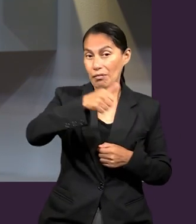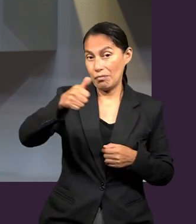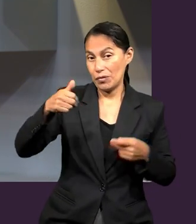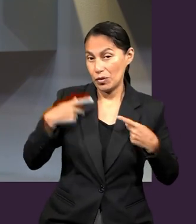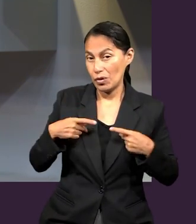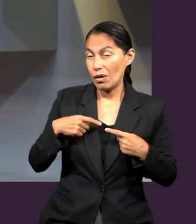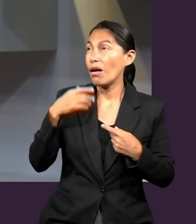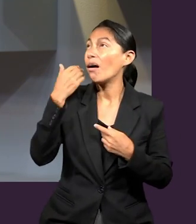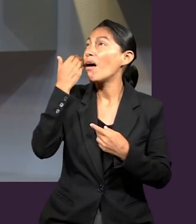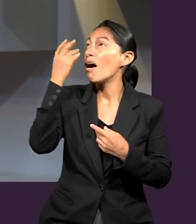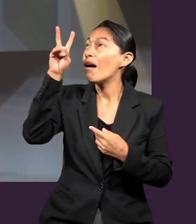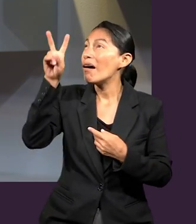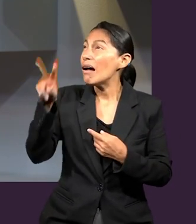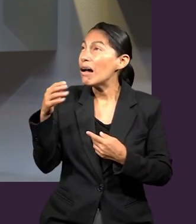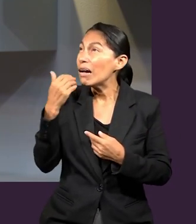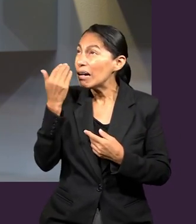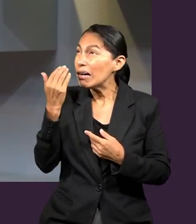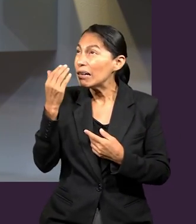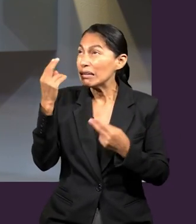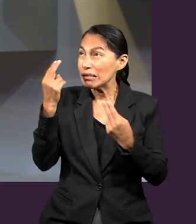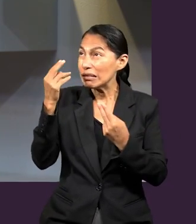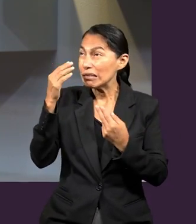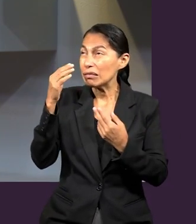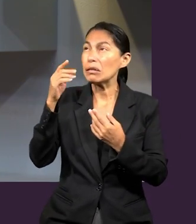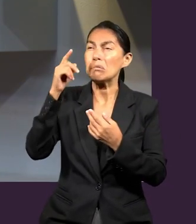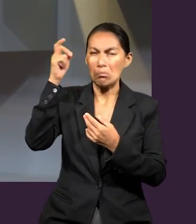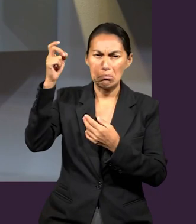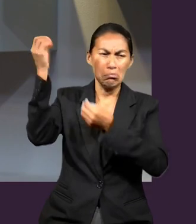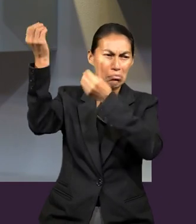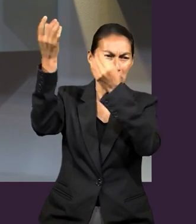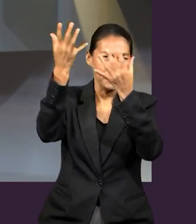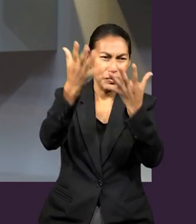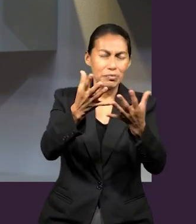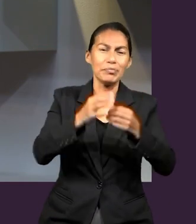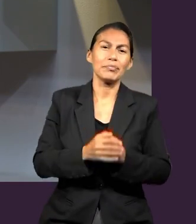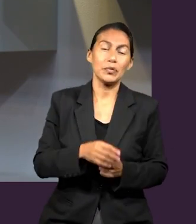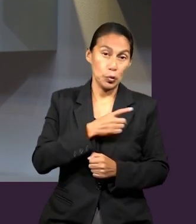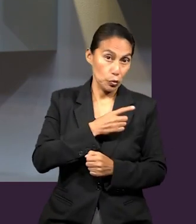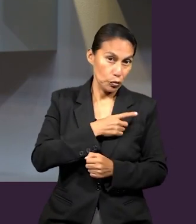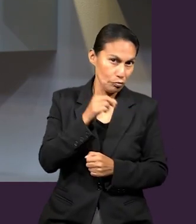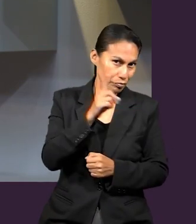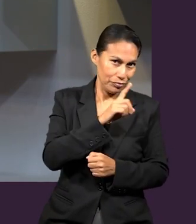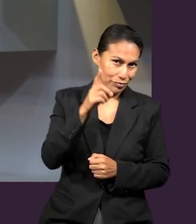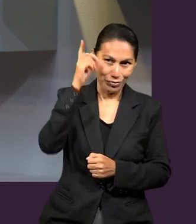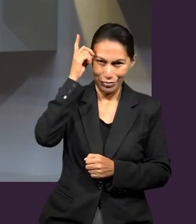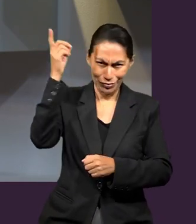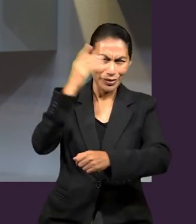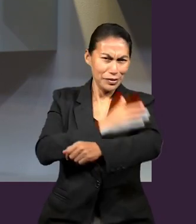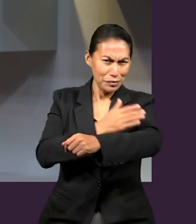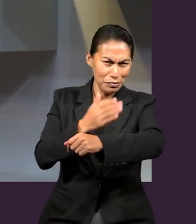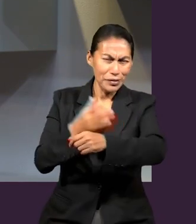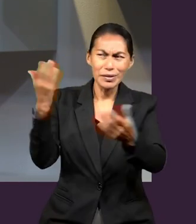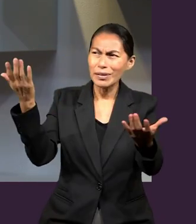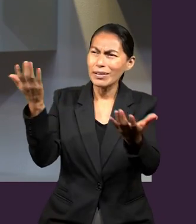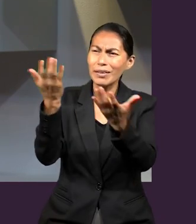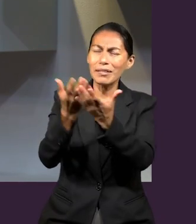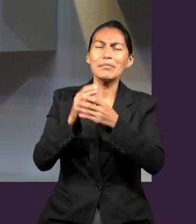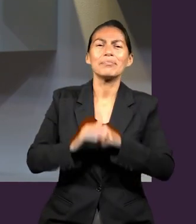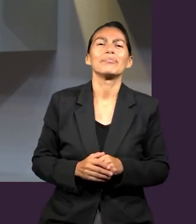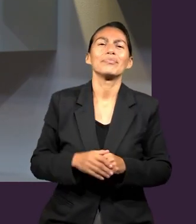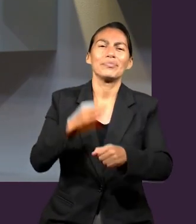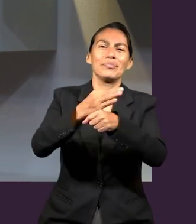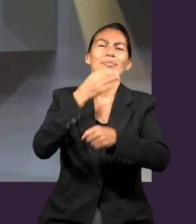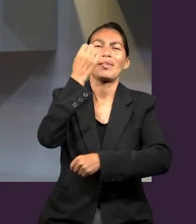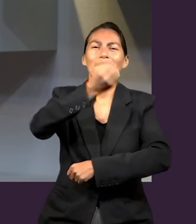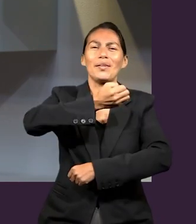Todo aquel que tiene el sincero deseo de conocer la verdad, lo obtendrá. Y no está solo en este proceso. Así